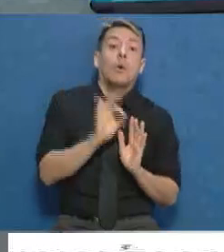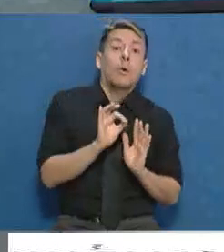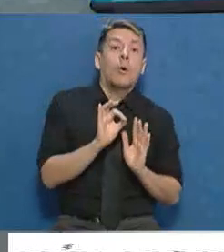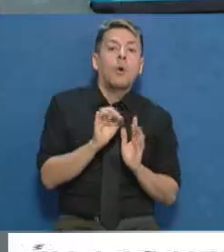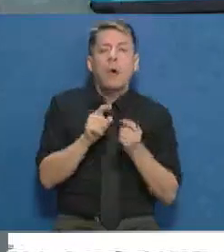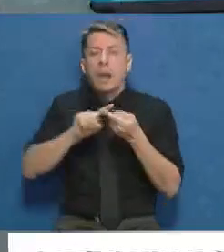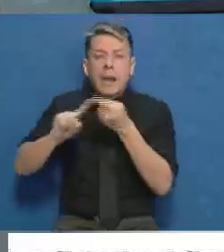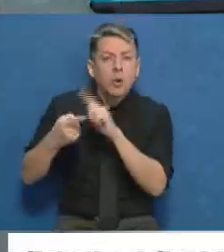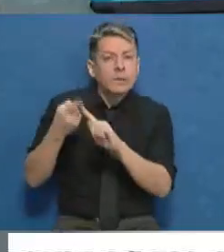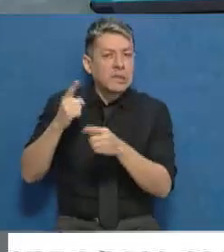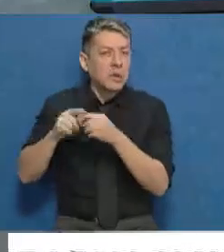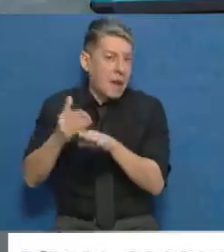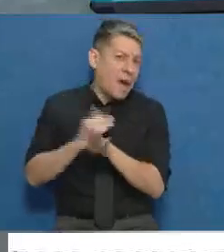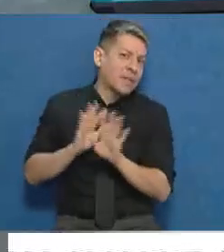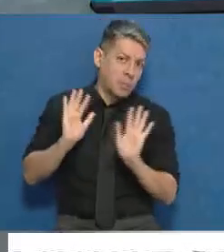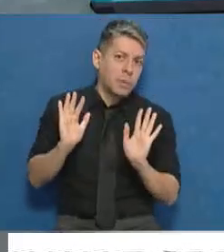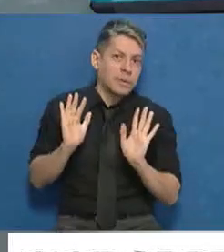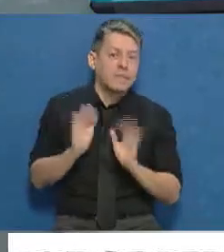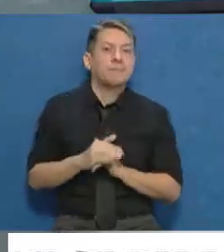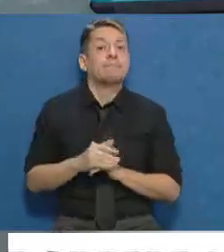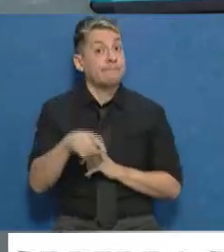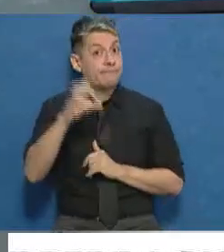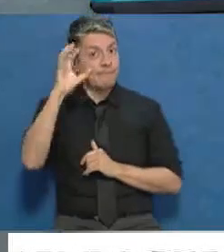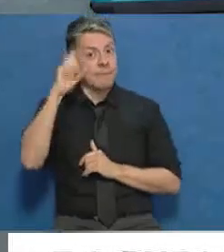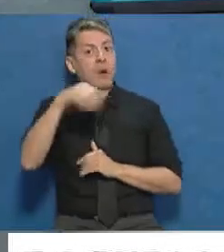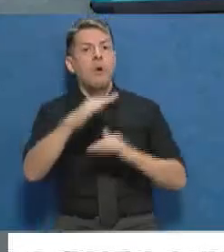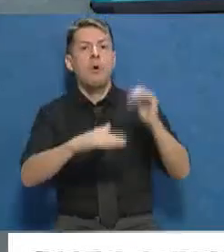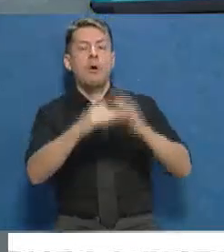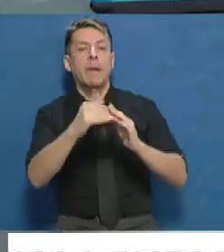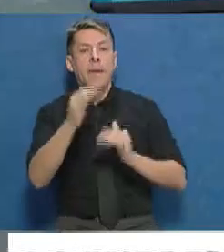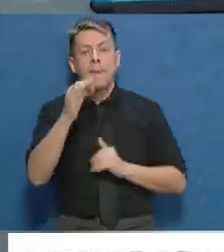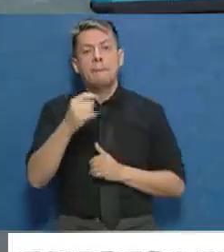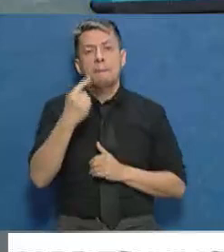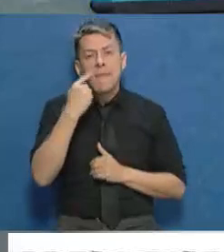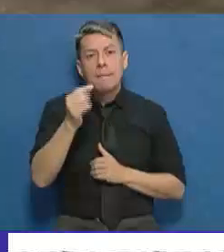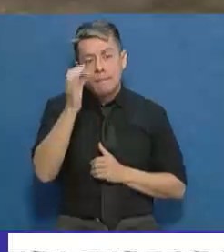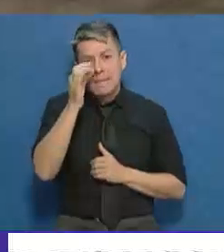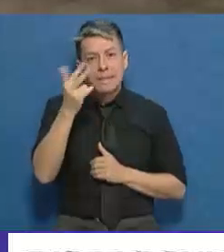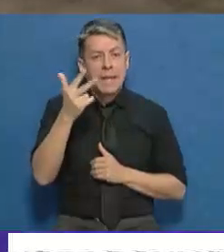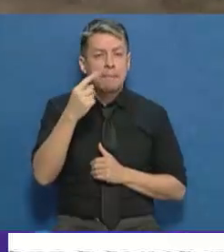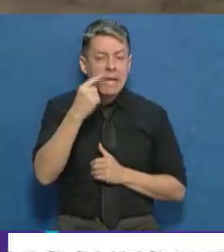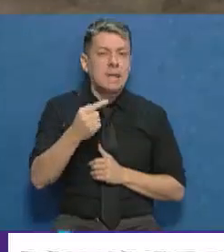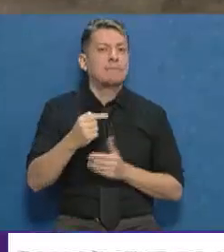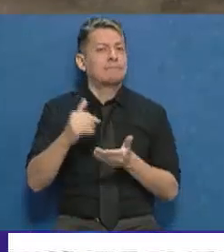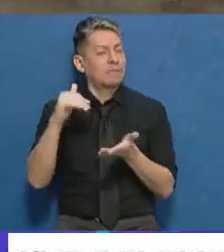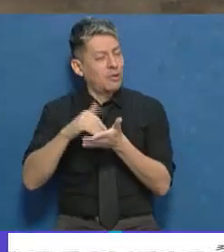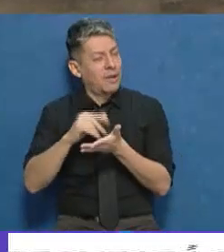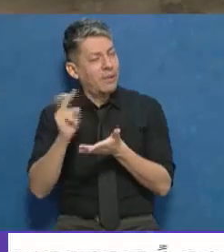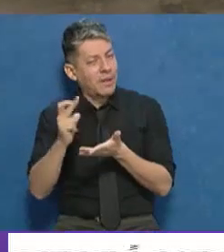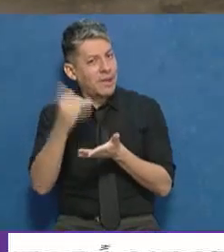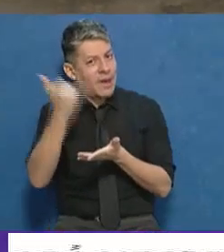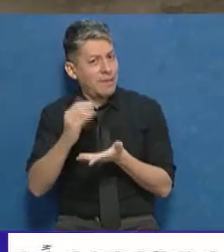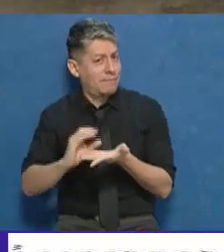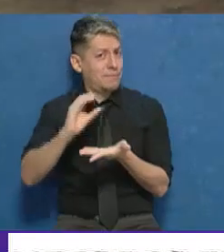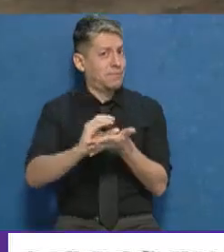negociación intermedia. Recordemos que esta obra ya dispone de 1.023 millones de dólares. ¿Ah, ya están? Este más,